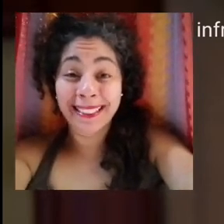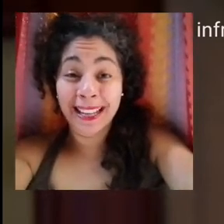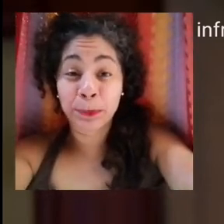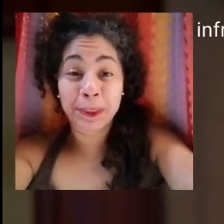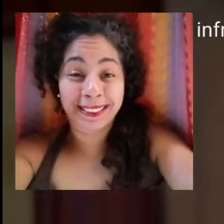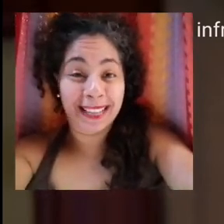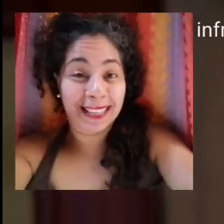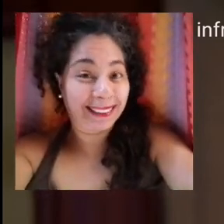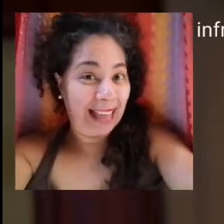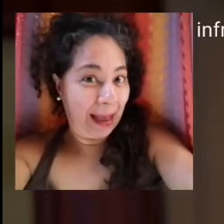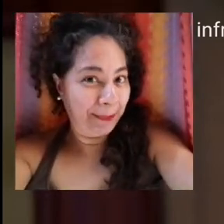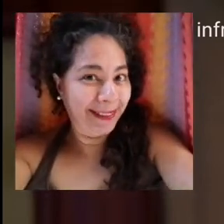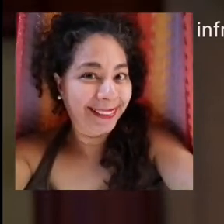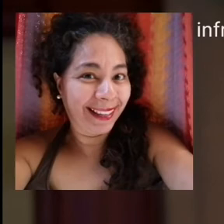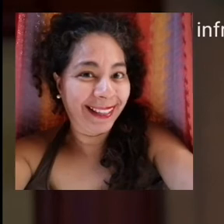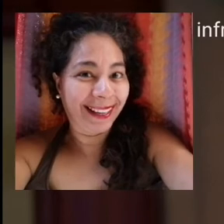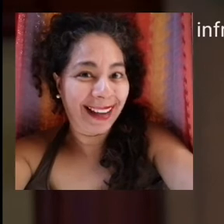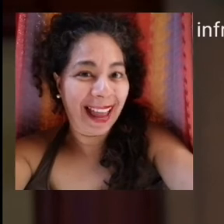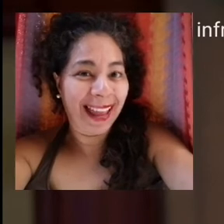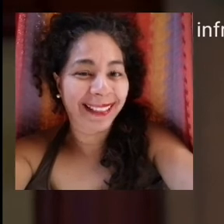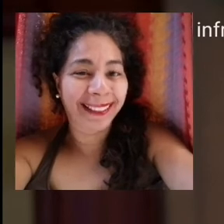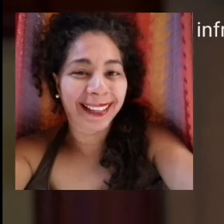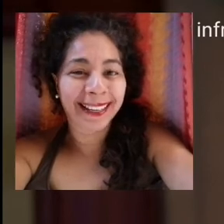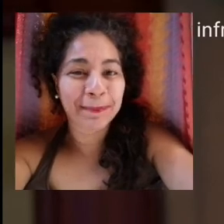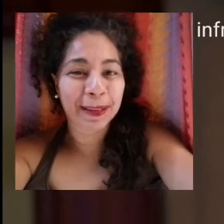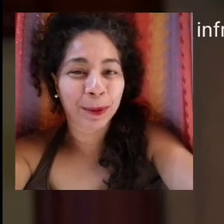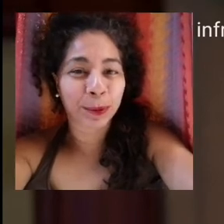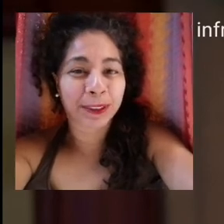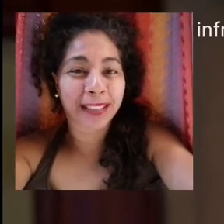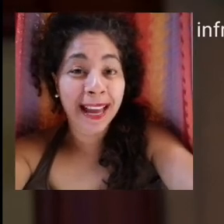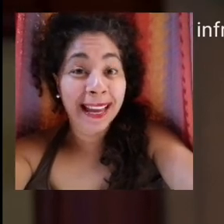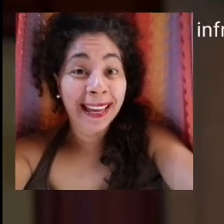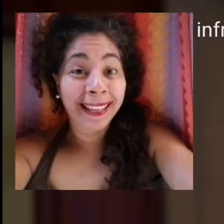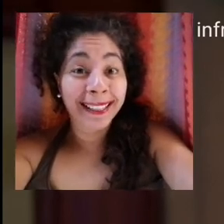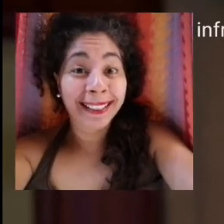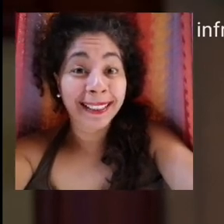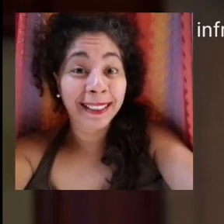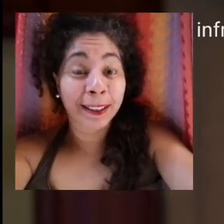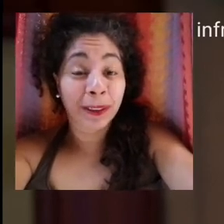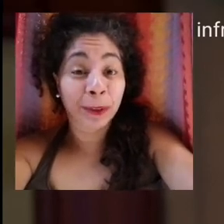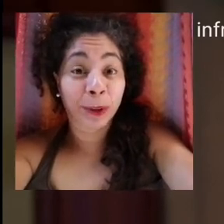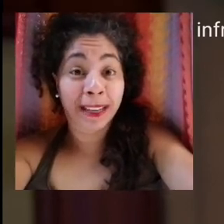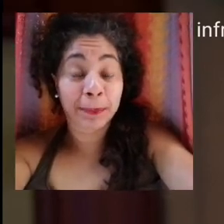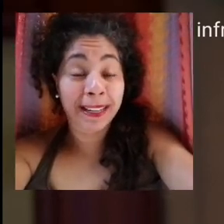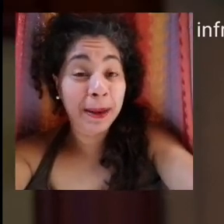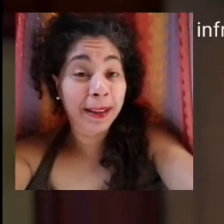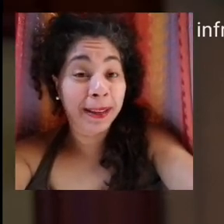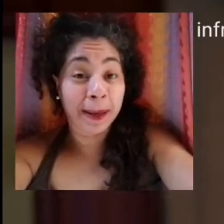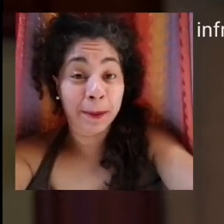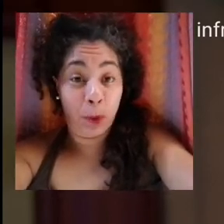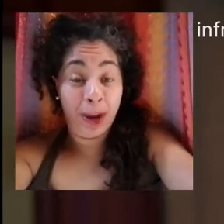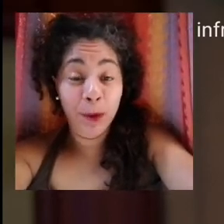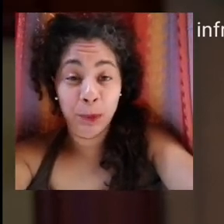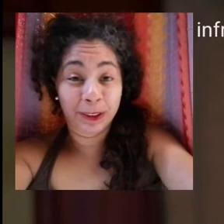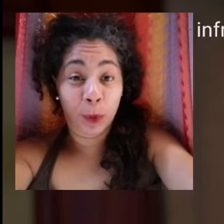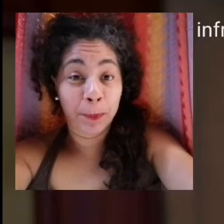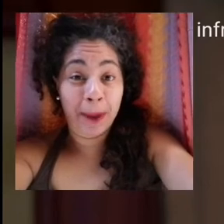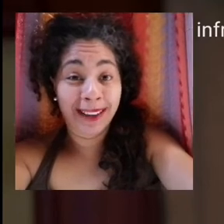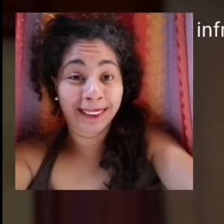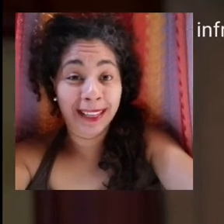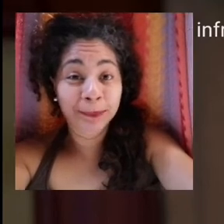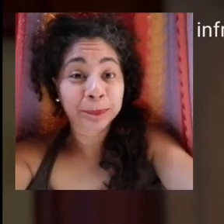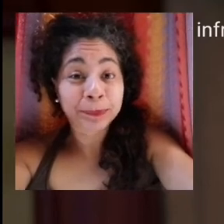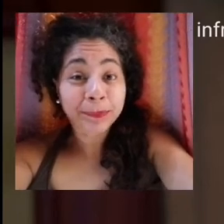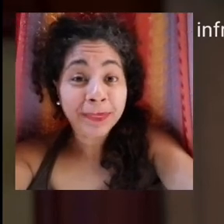Mientras, pues ya saben, denle like, denle me gusta. Y cuando termine, bueno, pues